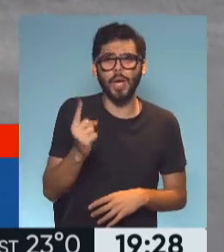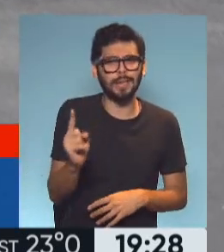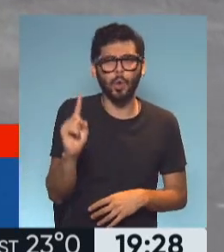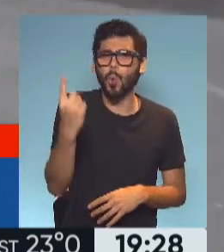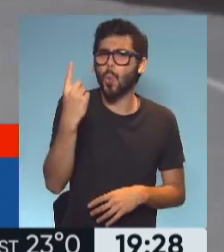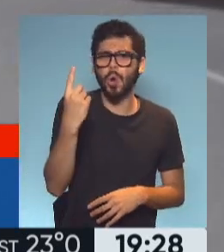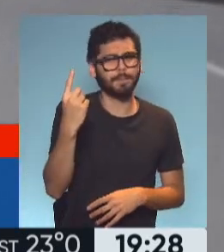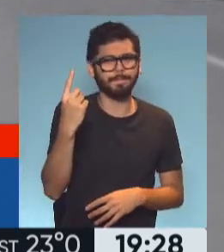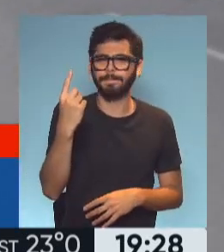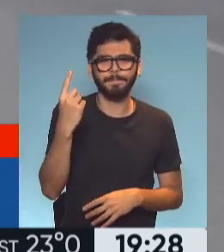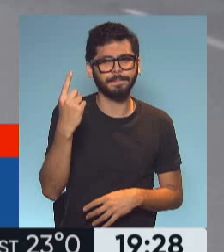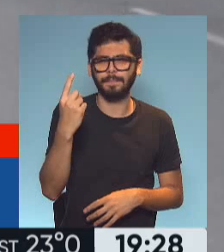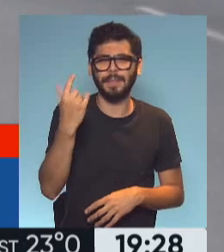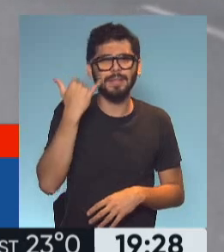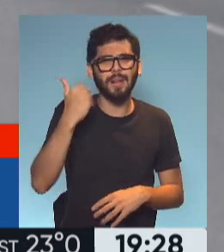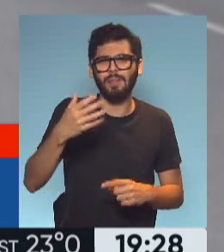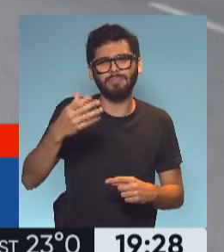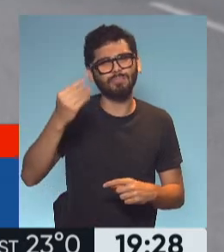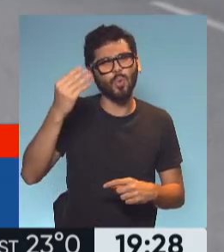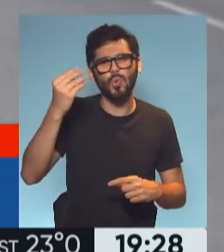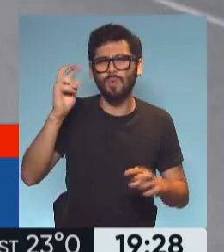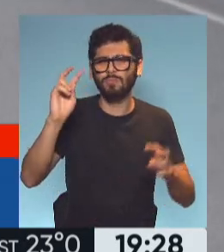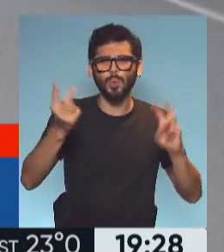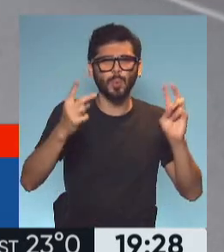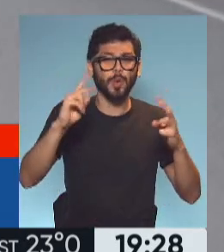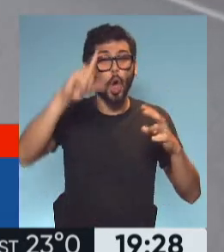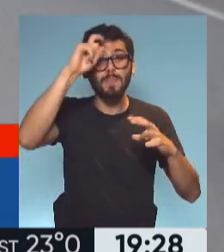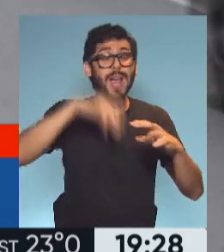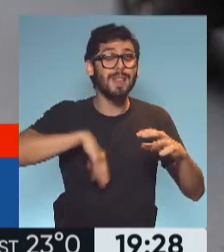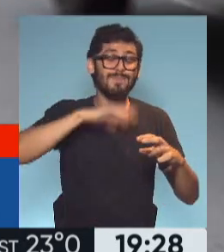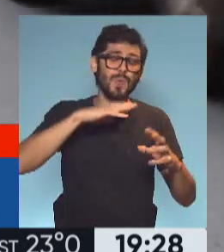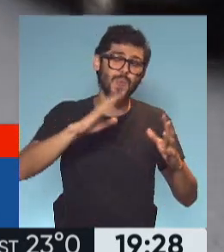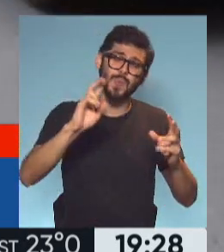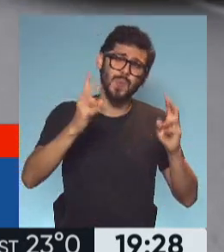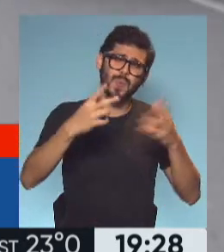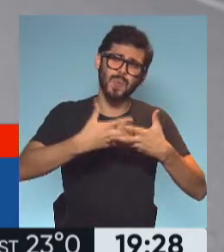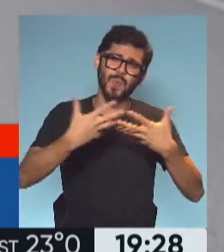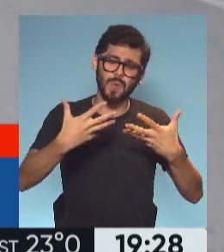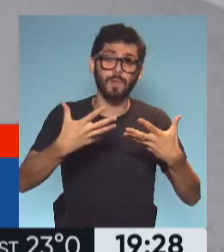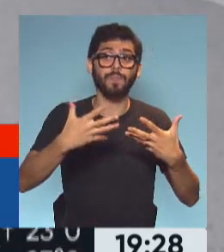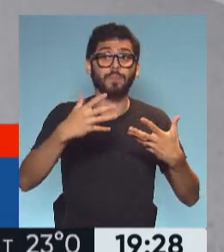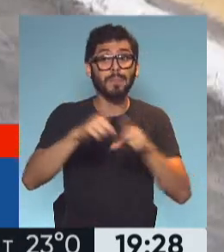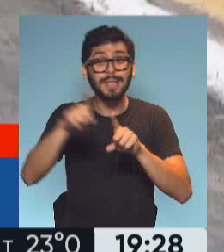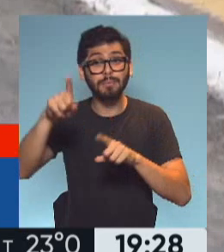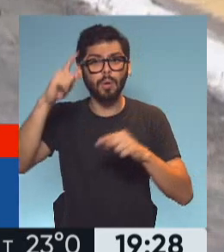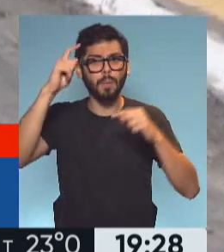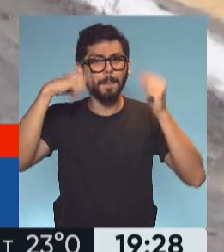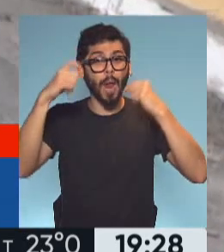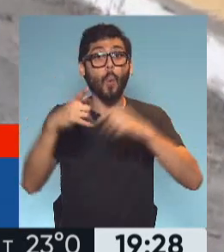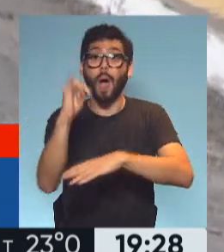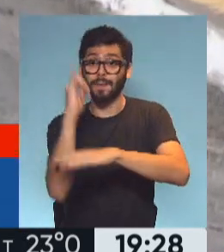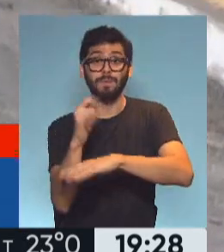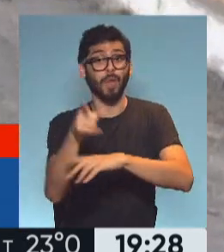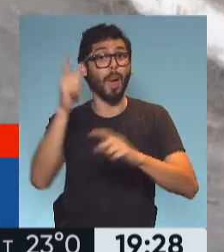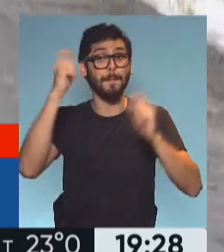que allá ya era común el colapso del sistema sanitario. Lo mismo que preocupa en Paraguay, cuyas imágenes estamos viendo